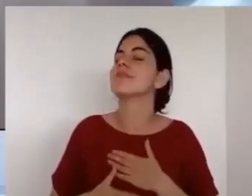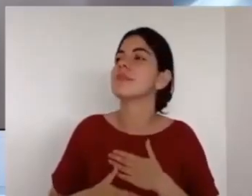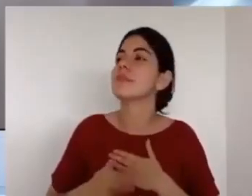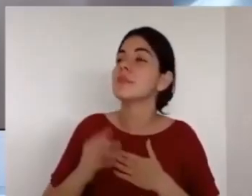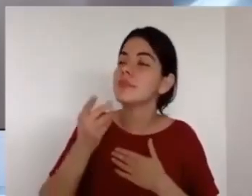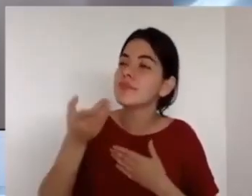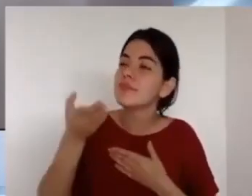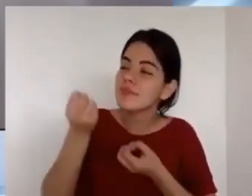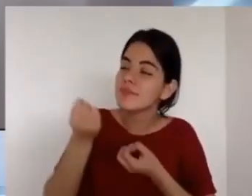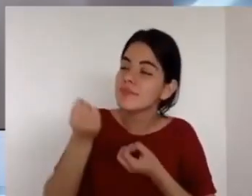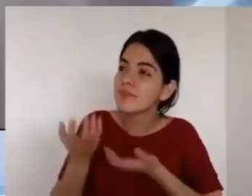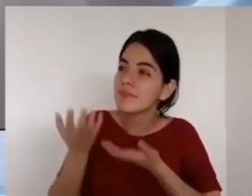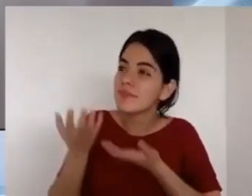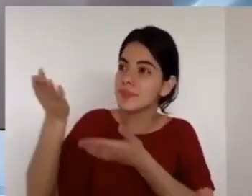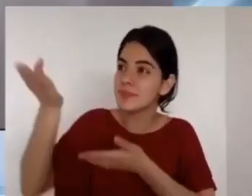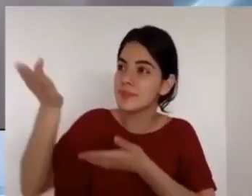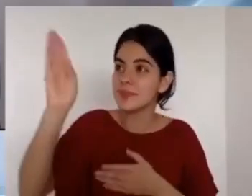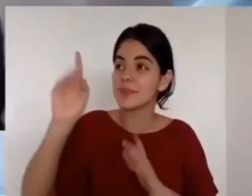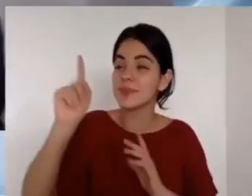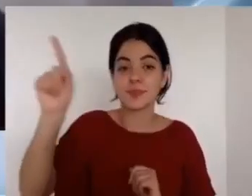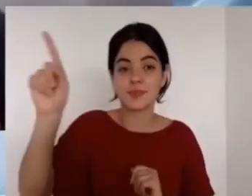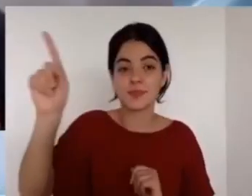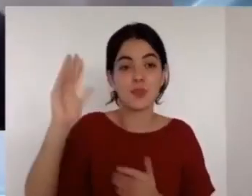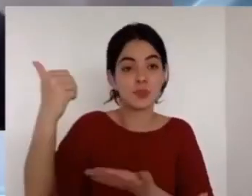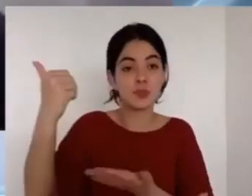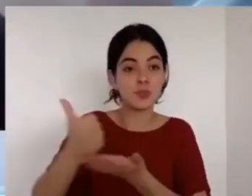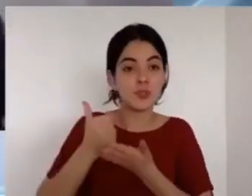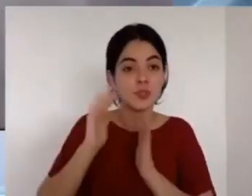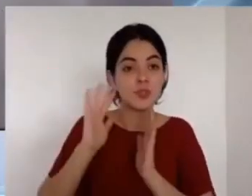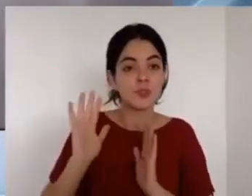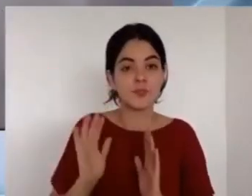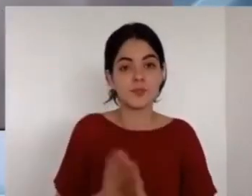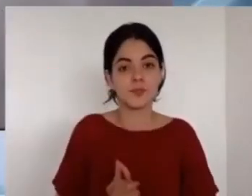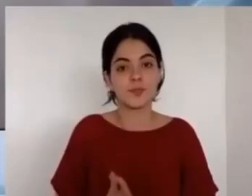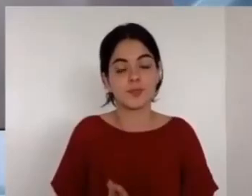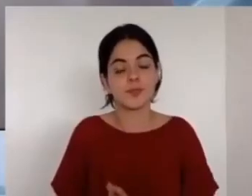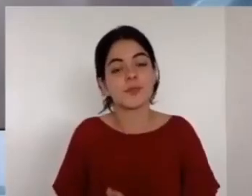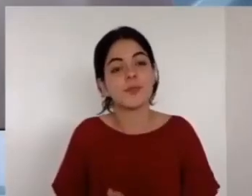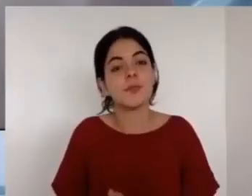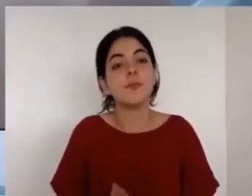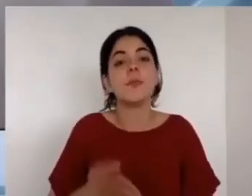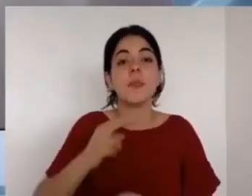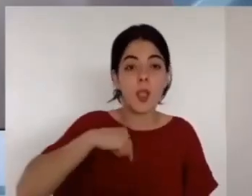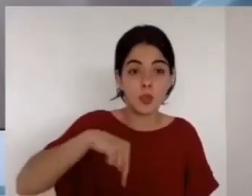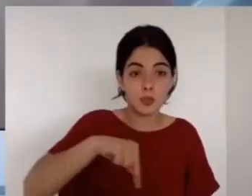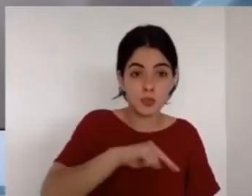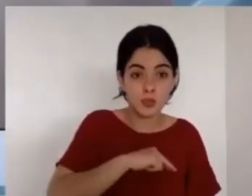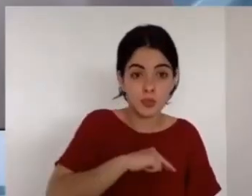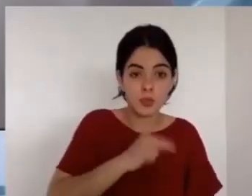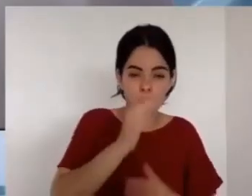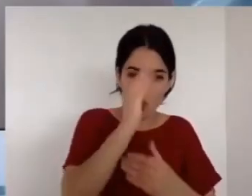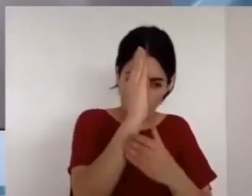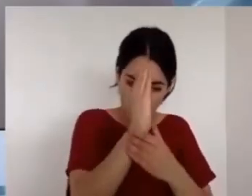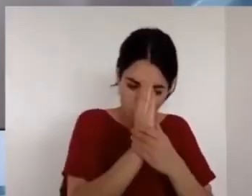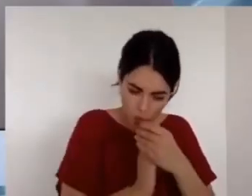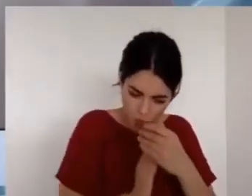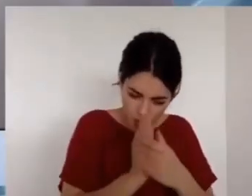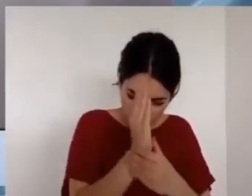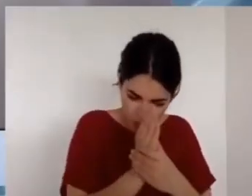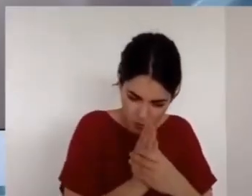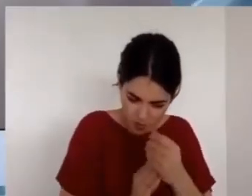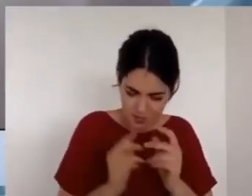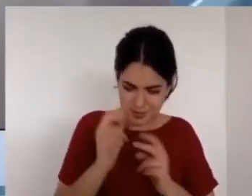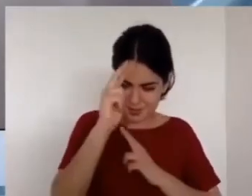Por eso es que la Biblia dice que nos asociamos con los humildes, que no seamos sabios en nuestra propia